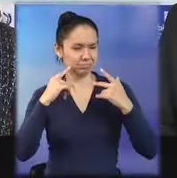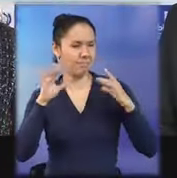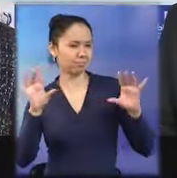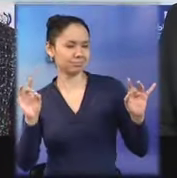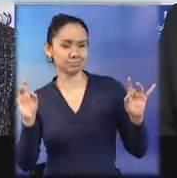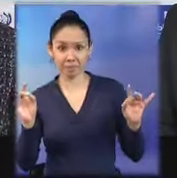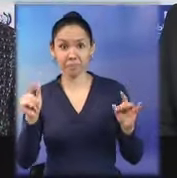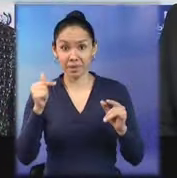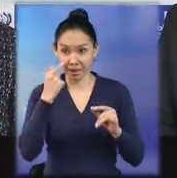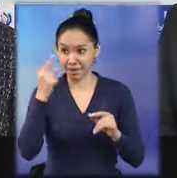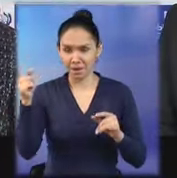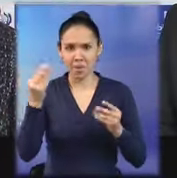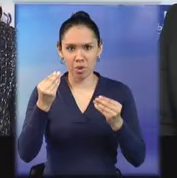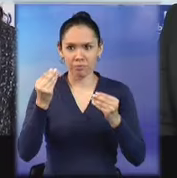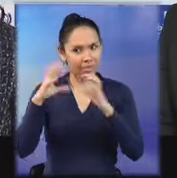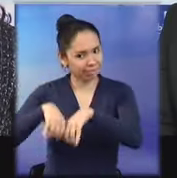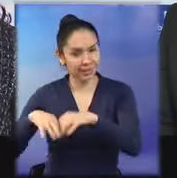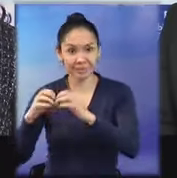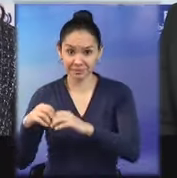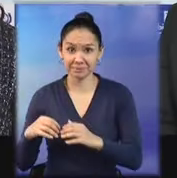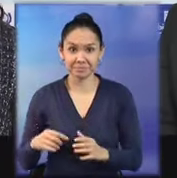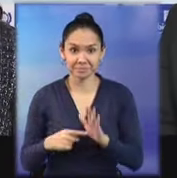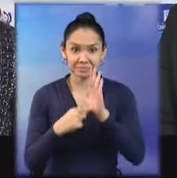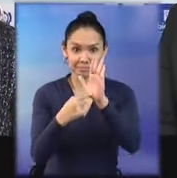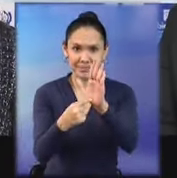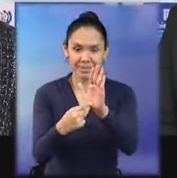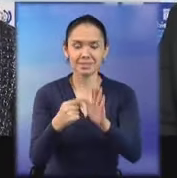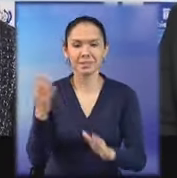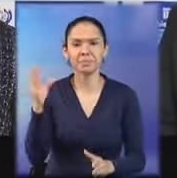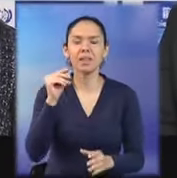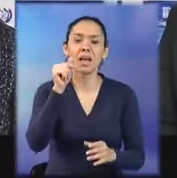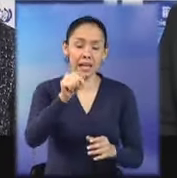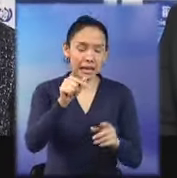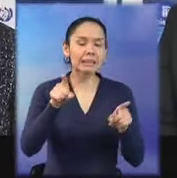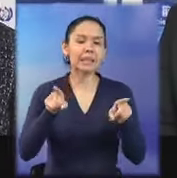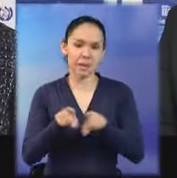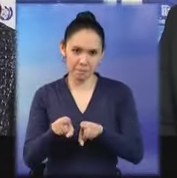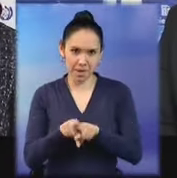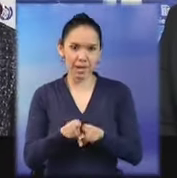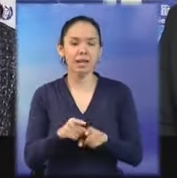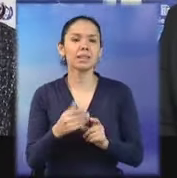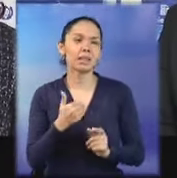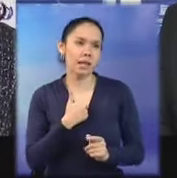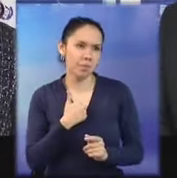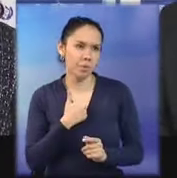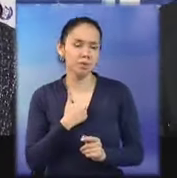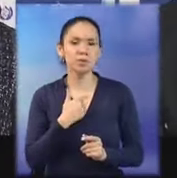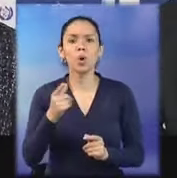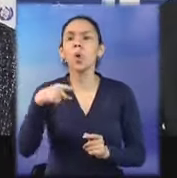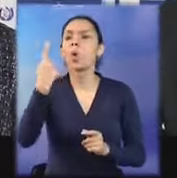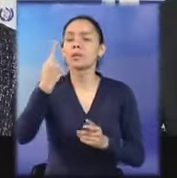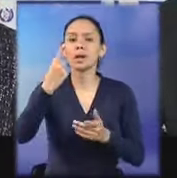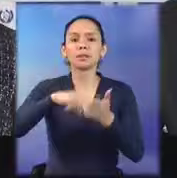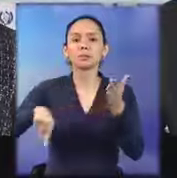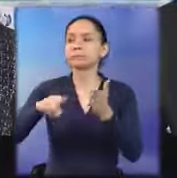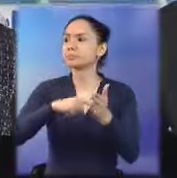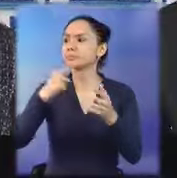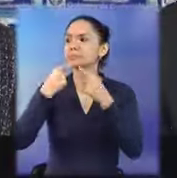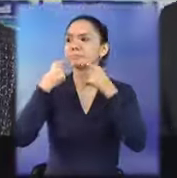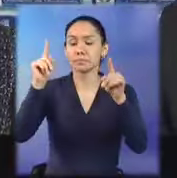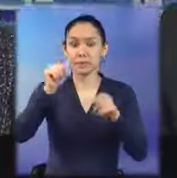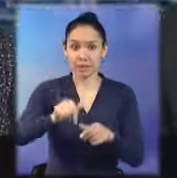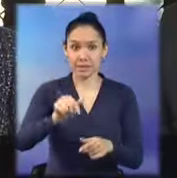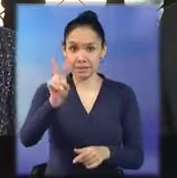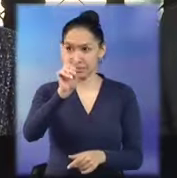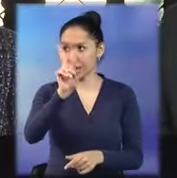muchos se les caerá el teatro. También esto va a ser publicado, también tenemos otra subasta que va a ser publicado este